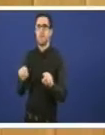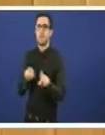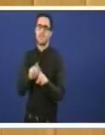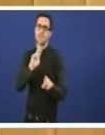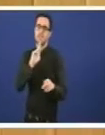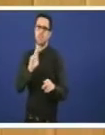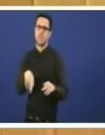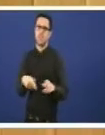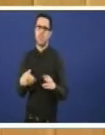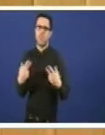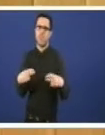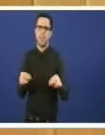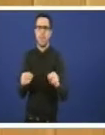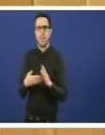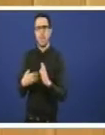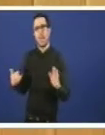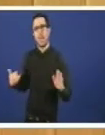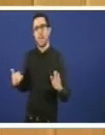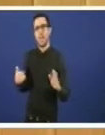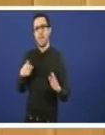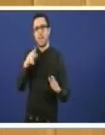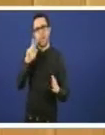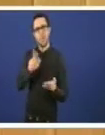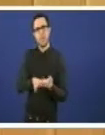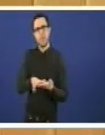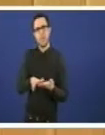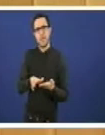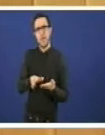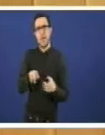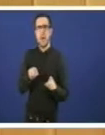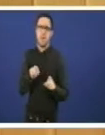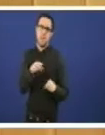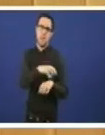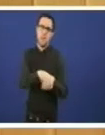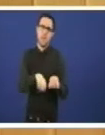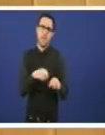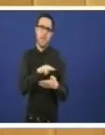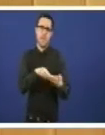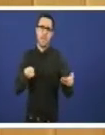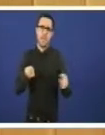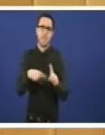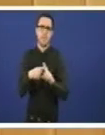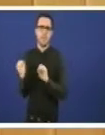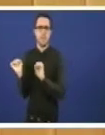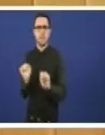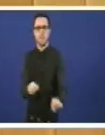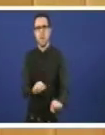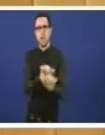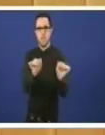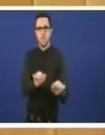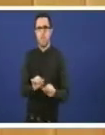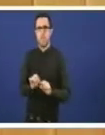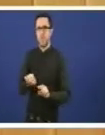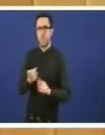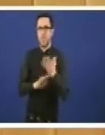interior de Galiza e que rexeitan tamén por suposto determinado modelo nos desde logo a vista